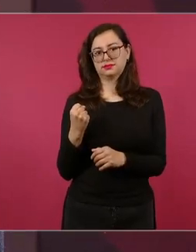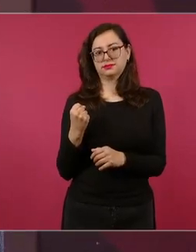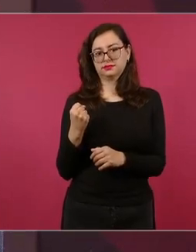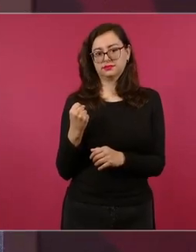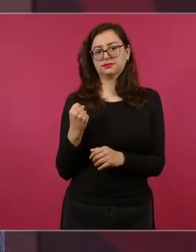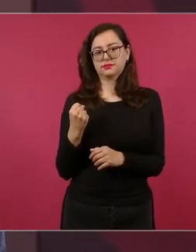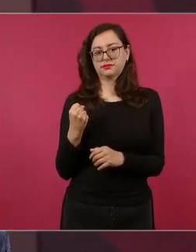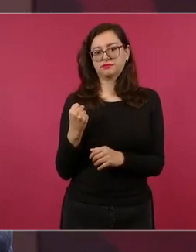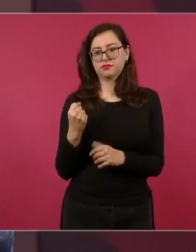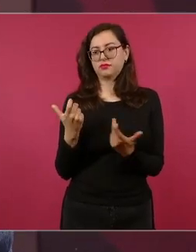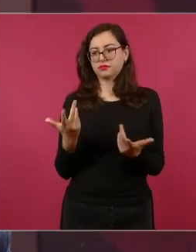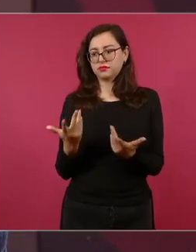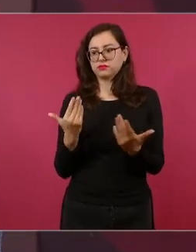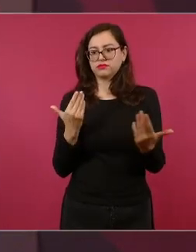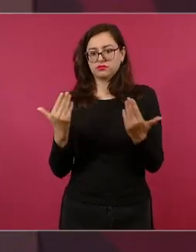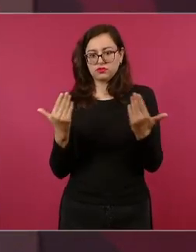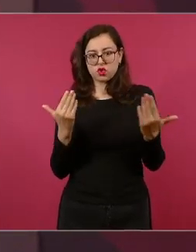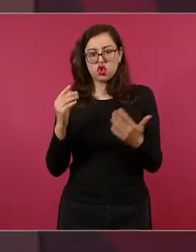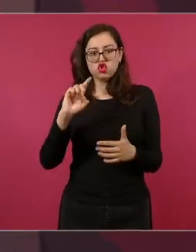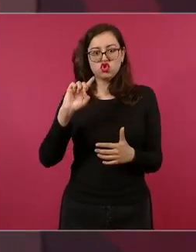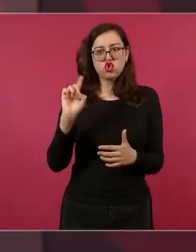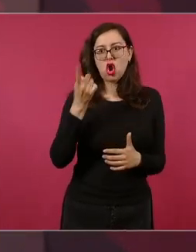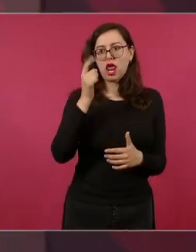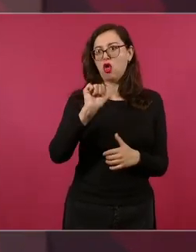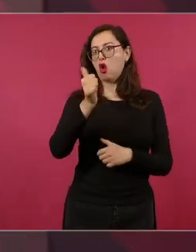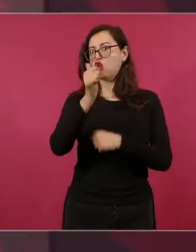en el mundo con relación al dólar